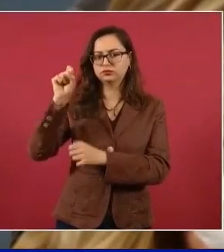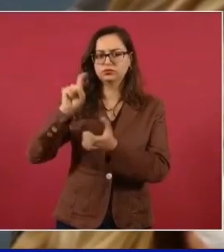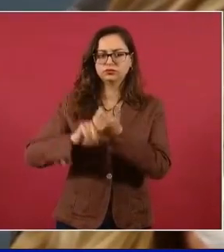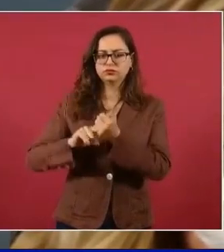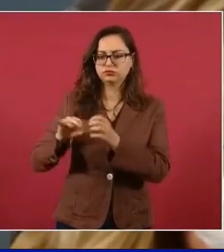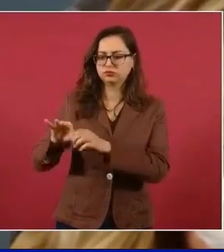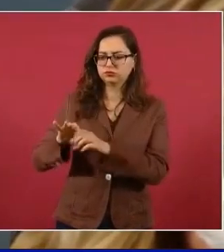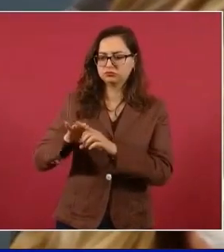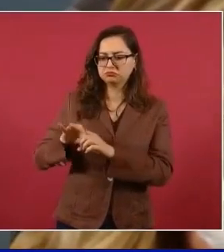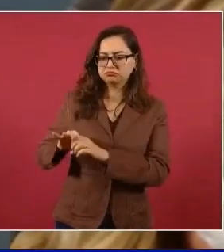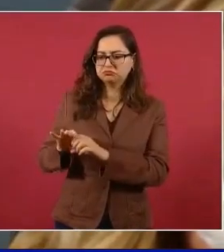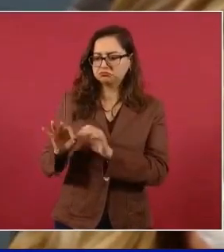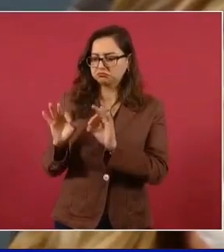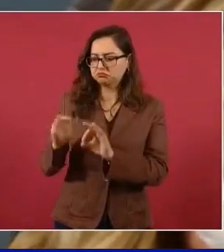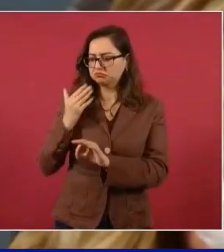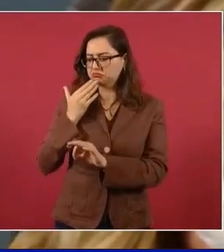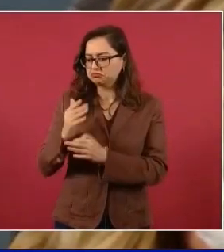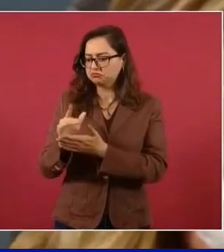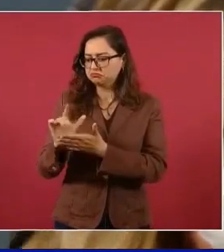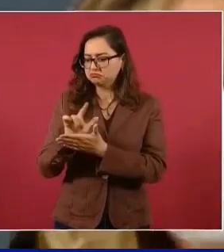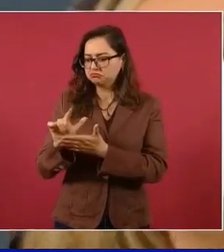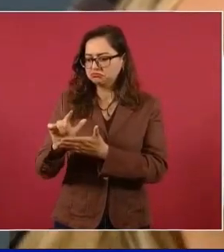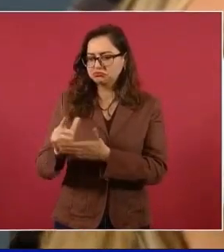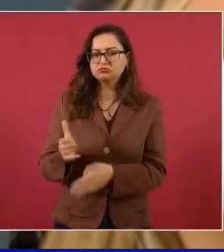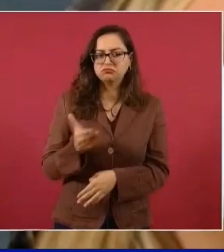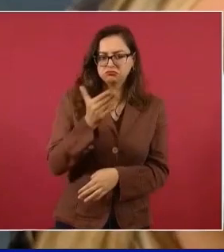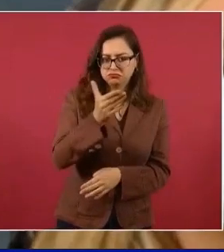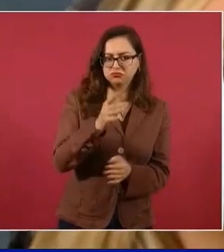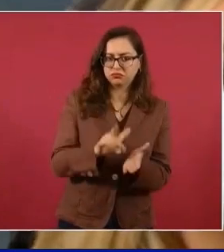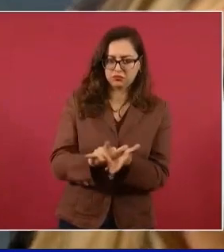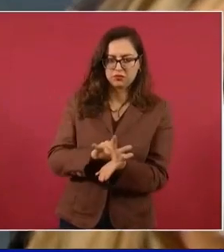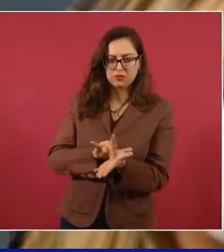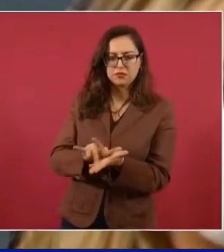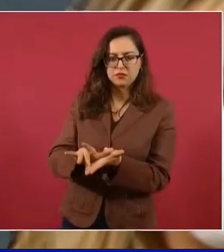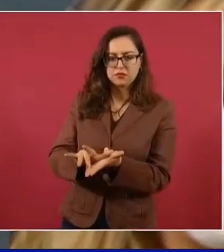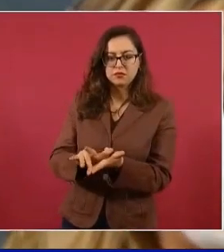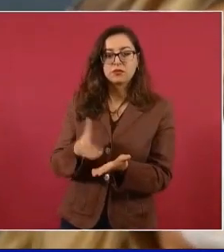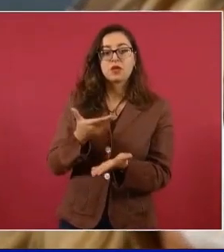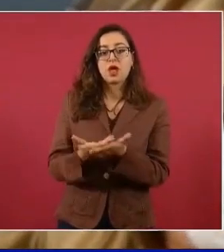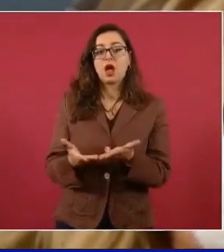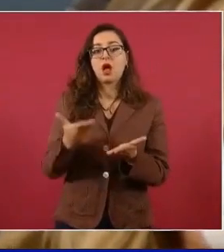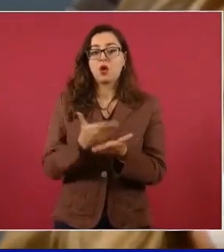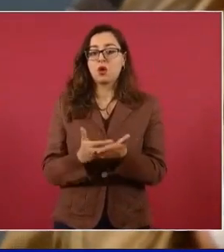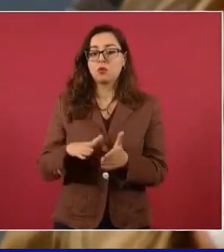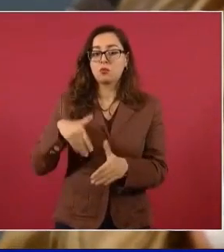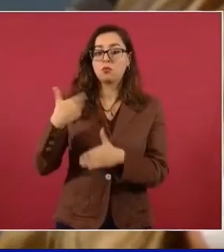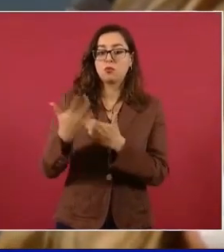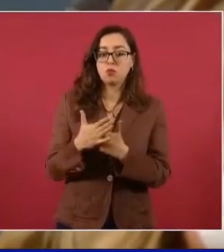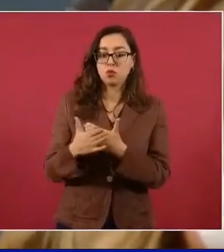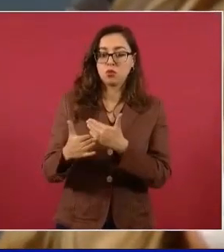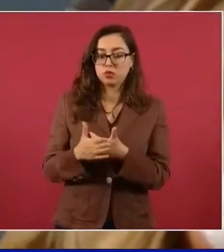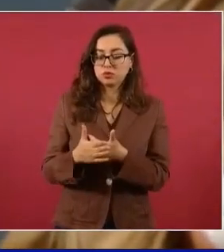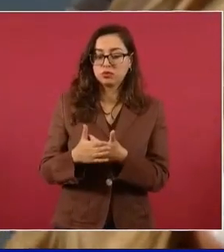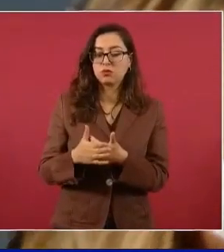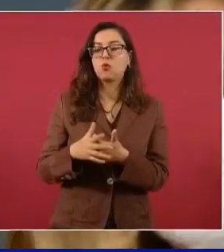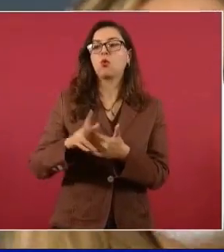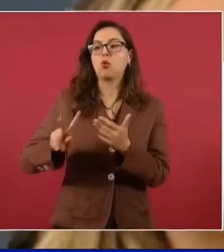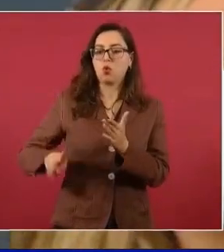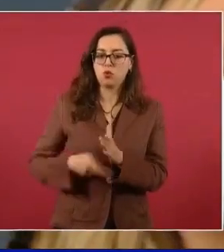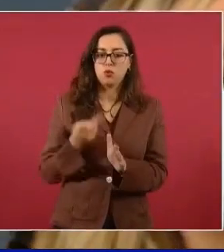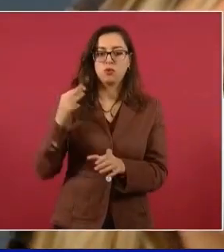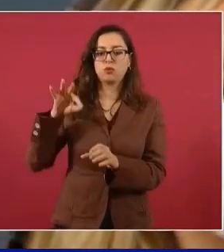Ahora también va a haber otro proceso para renovar a la Secretaría General. Y ha habido